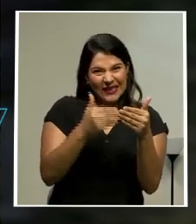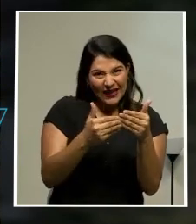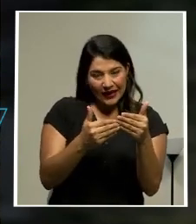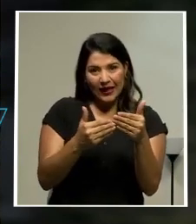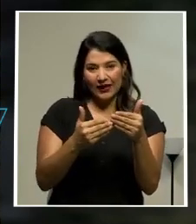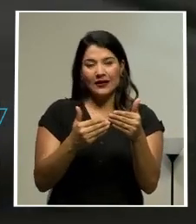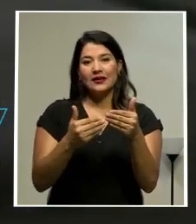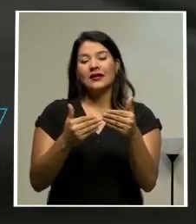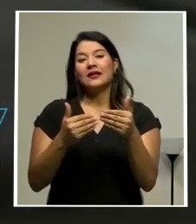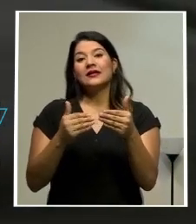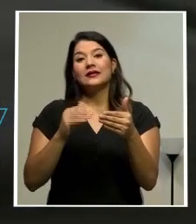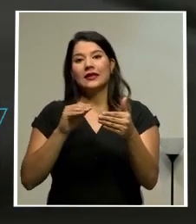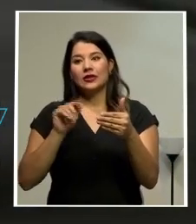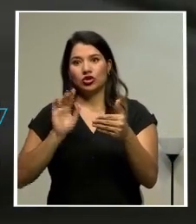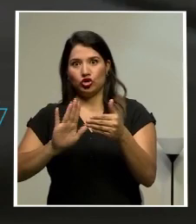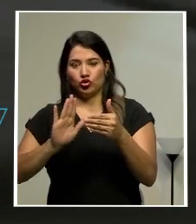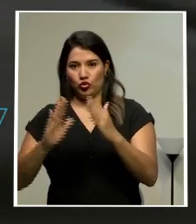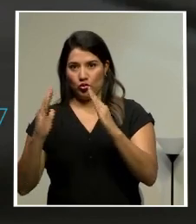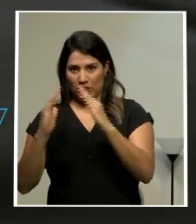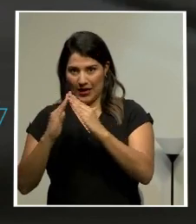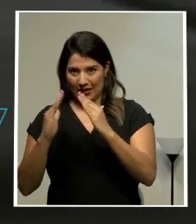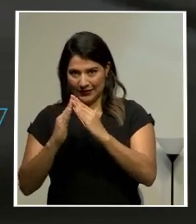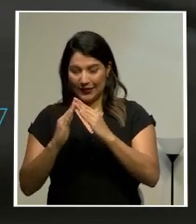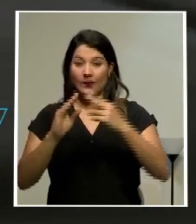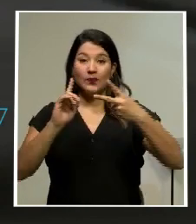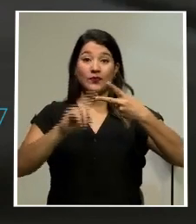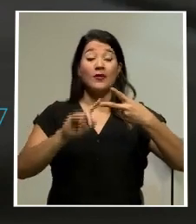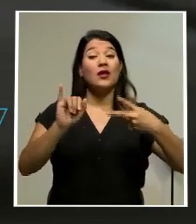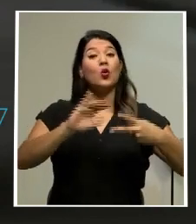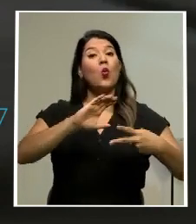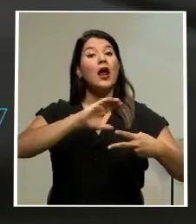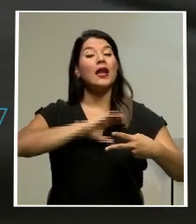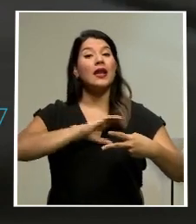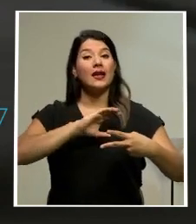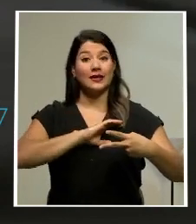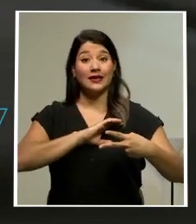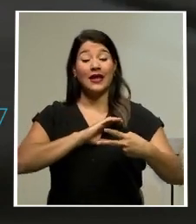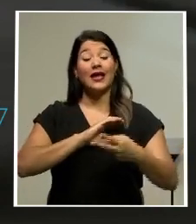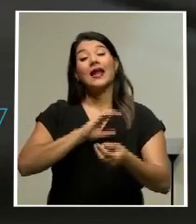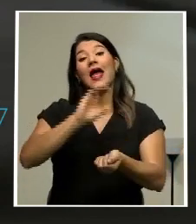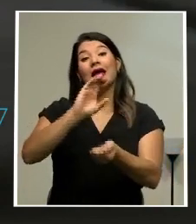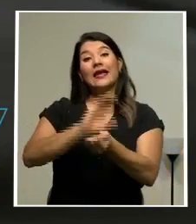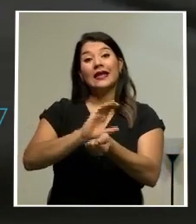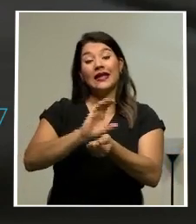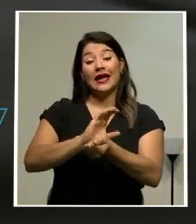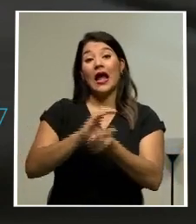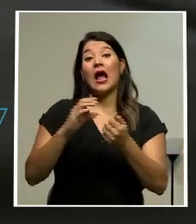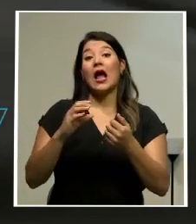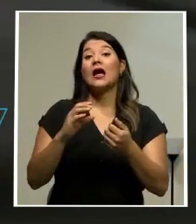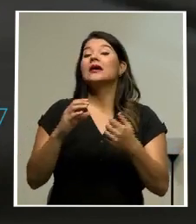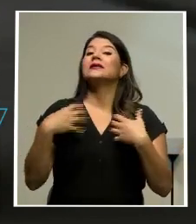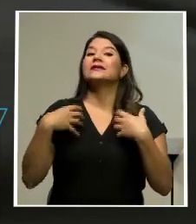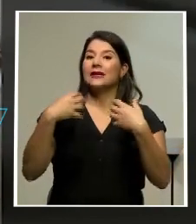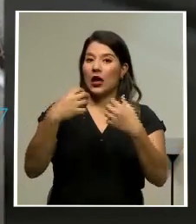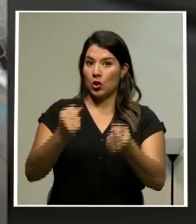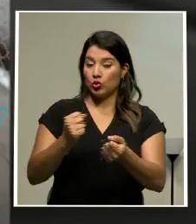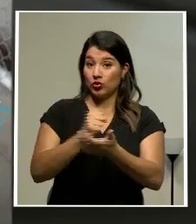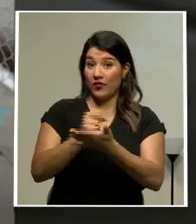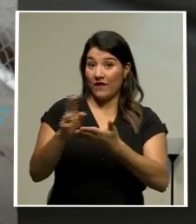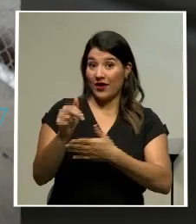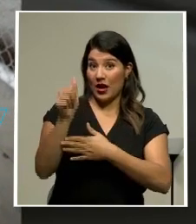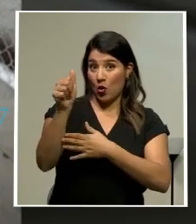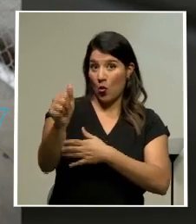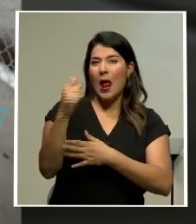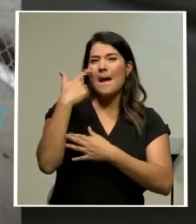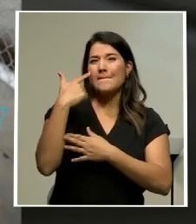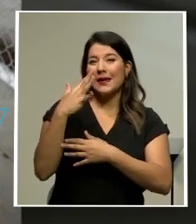del robo, así como el encargado de seguridad del área de salud de San Rafael de Alajuela de apellidos Chávez Araya, quien al parecer favoreció